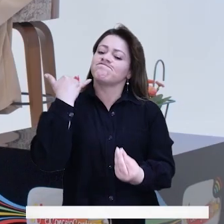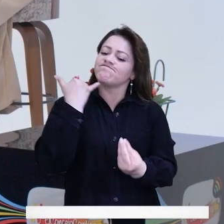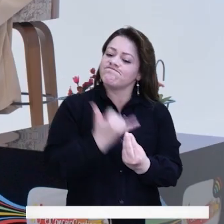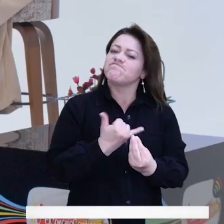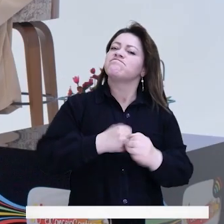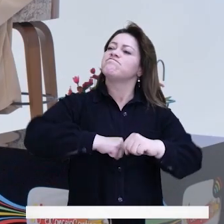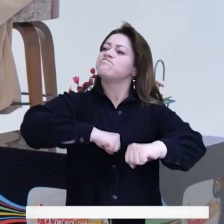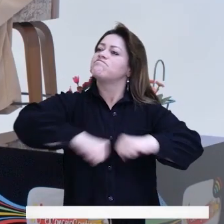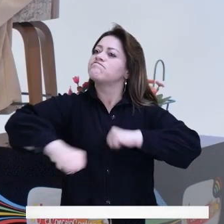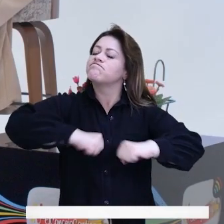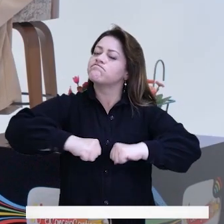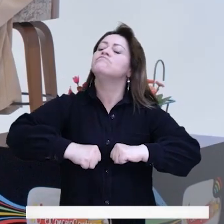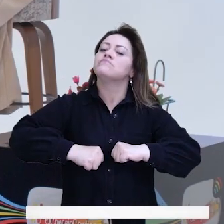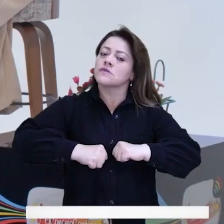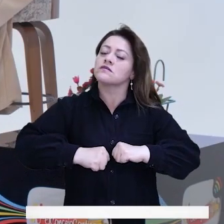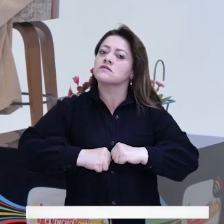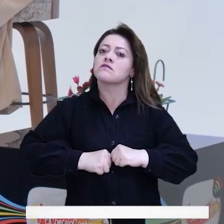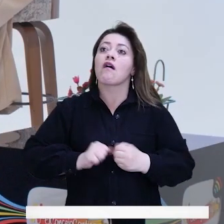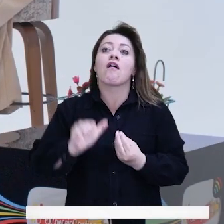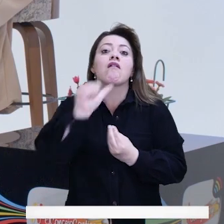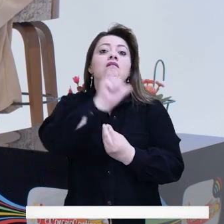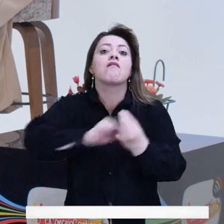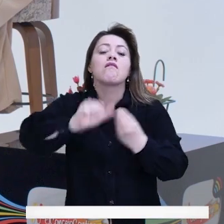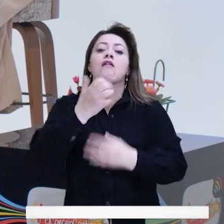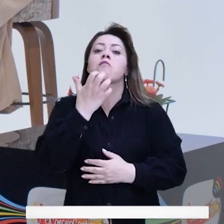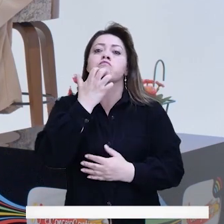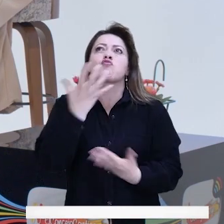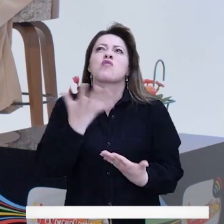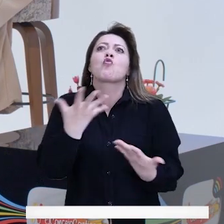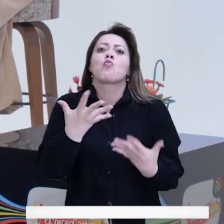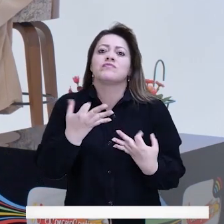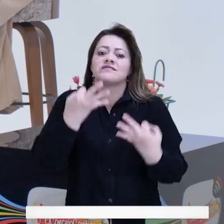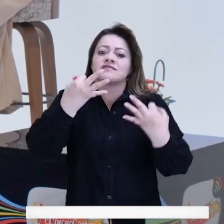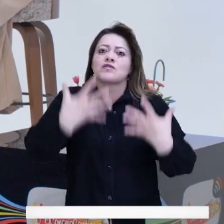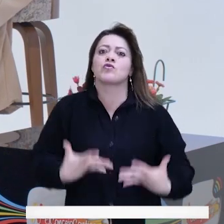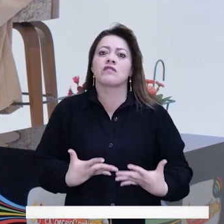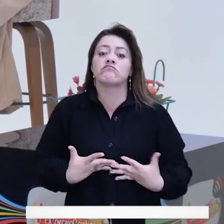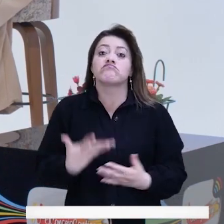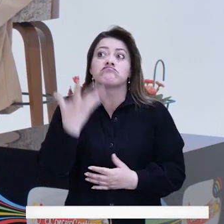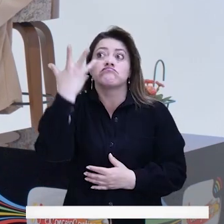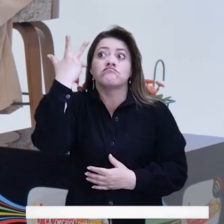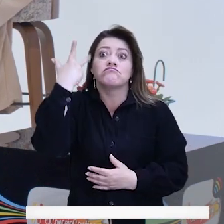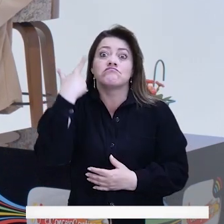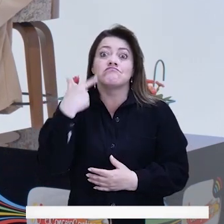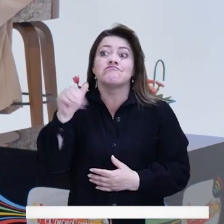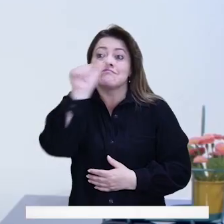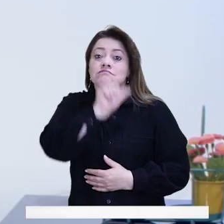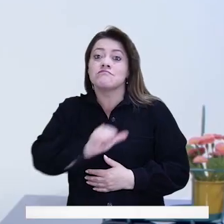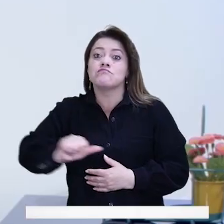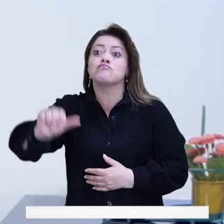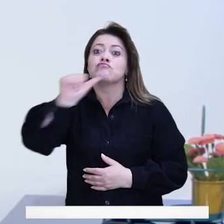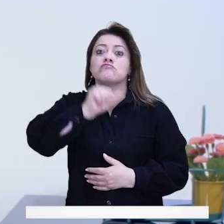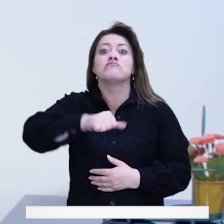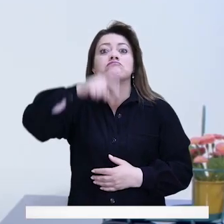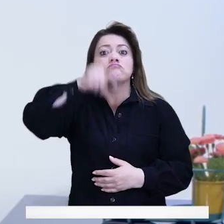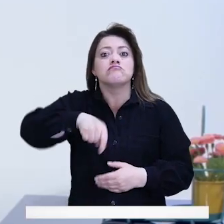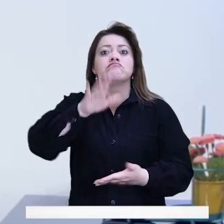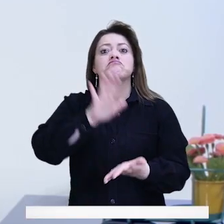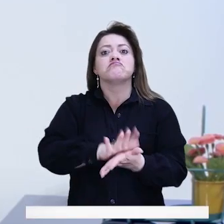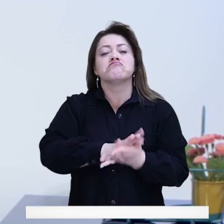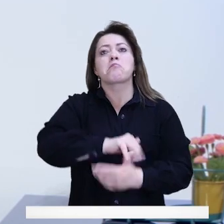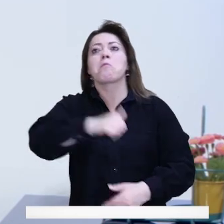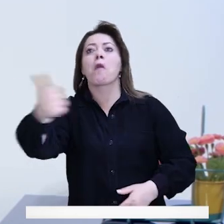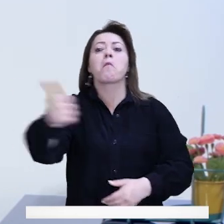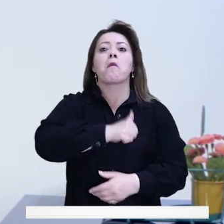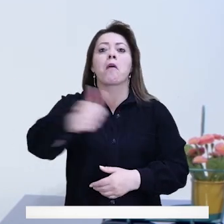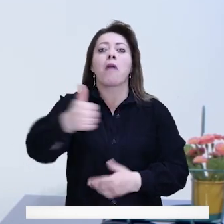Más acciones concretas y efectivas como las que soñamos que tengamos las mujeres para sentirnos seguras que a diario las mujeres